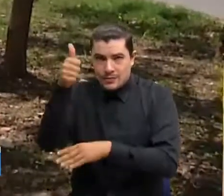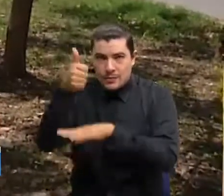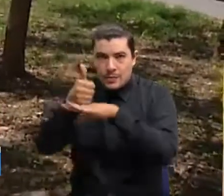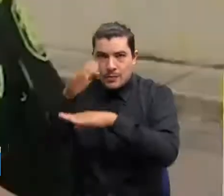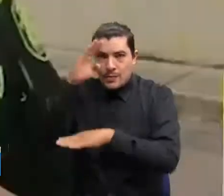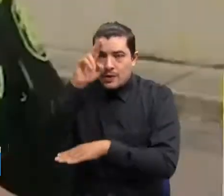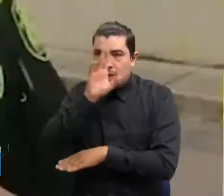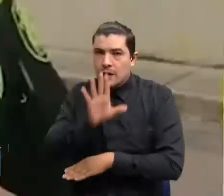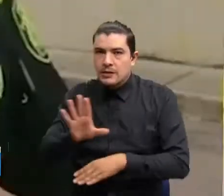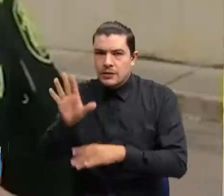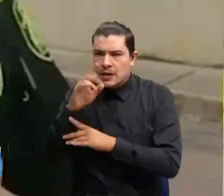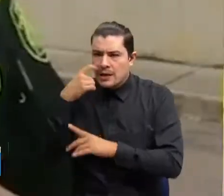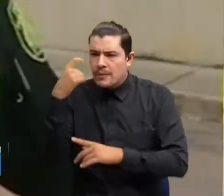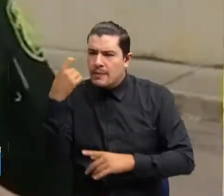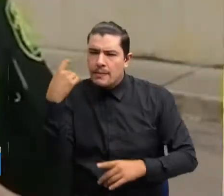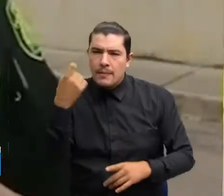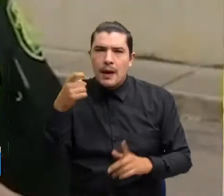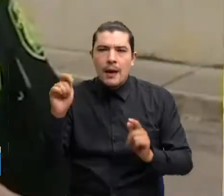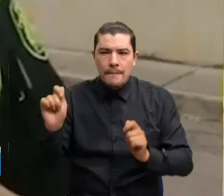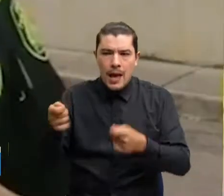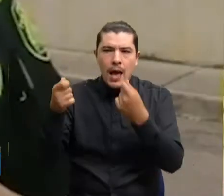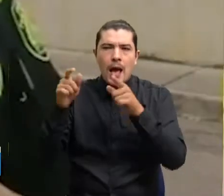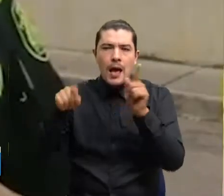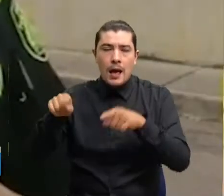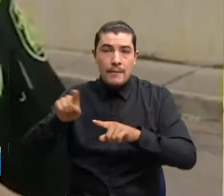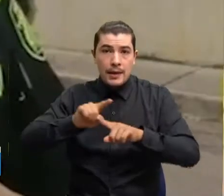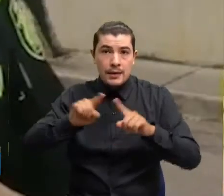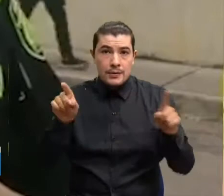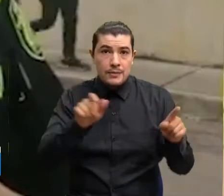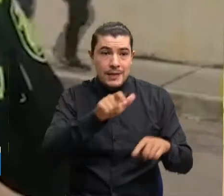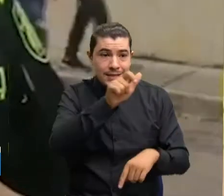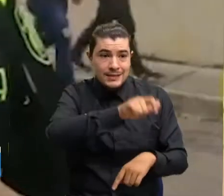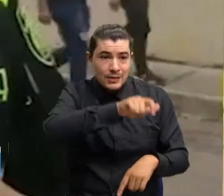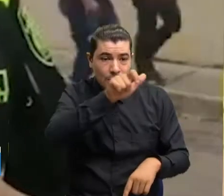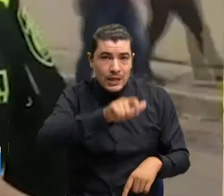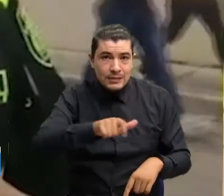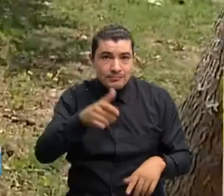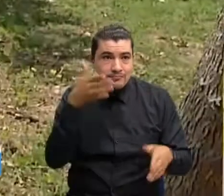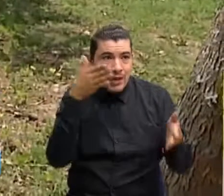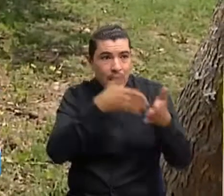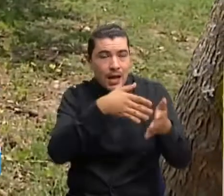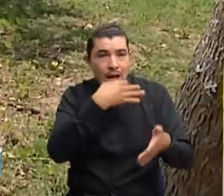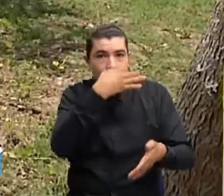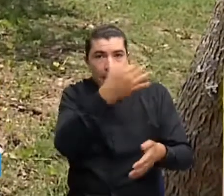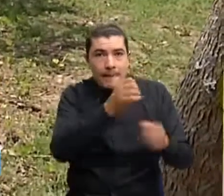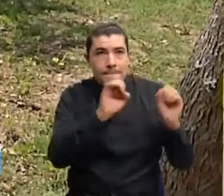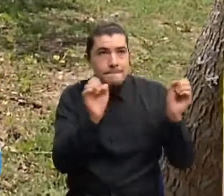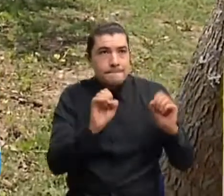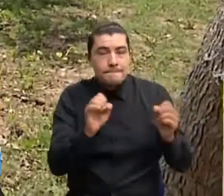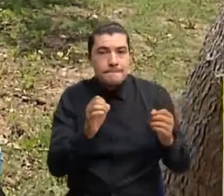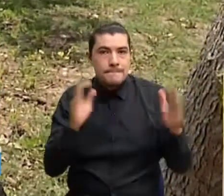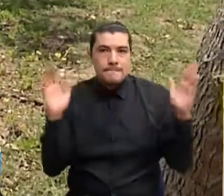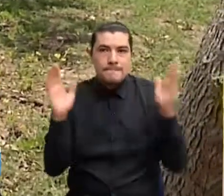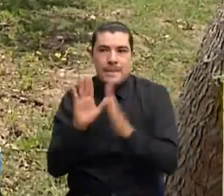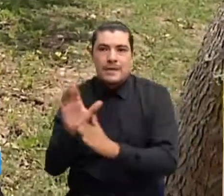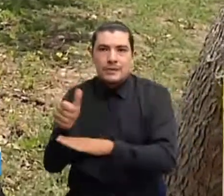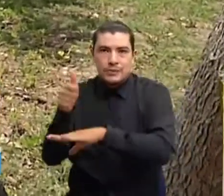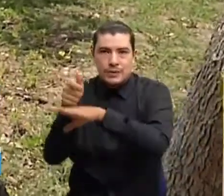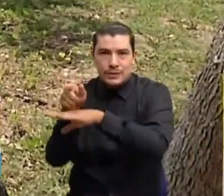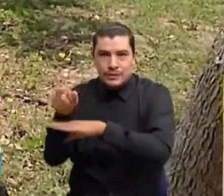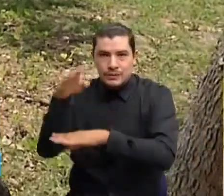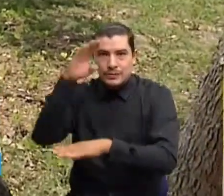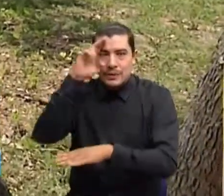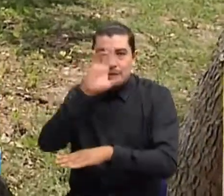embargo, al no haber un doliente por estos elementos, fue necesario dejarlos a disposición de la inspección de policía. La